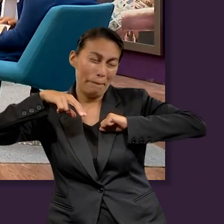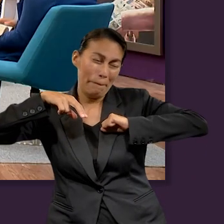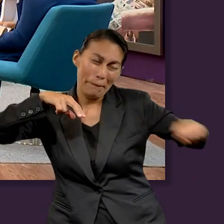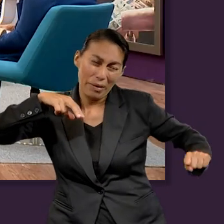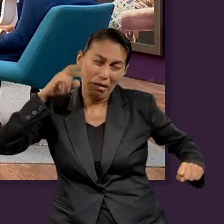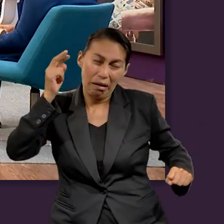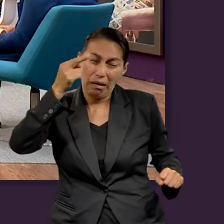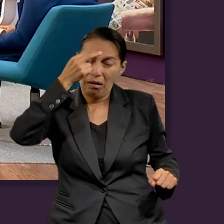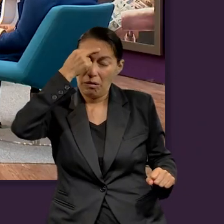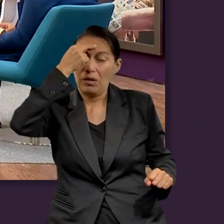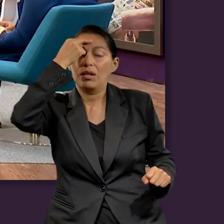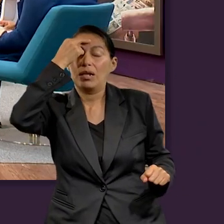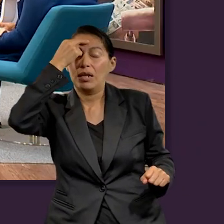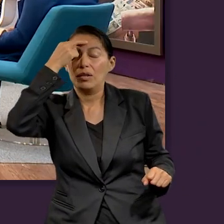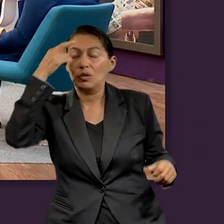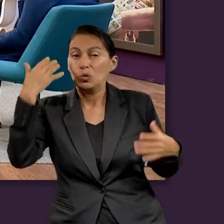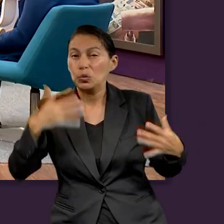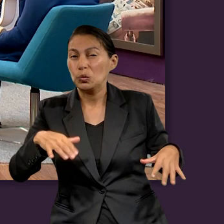¡Wow! Sí.